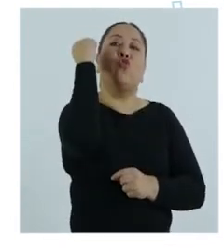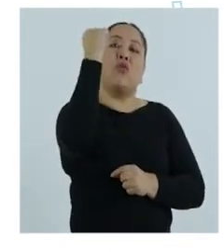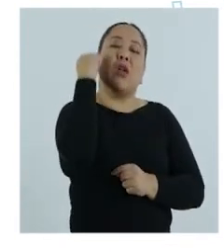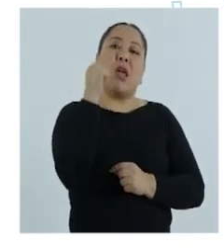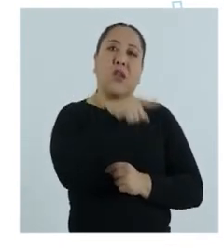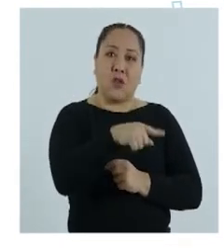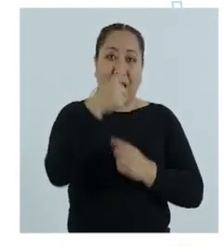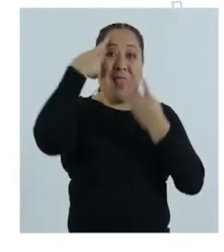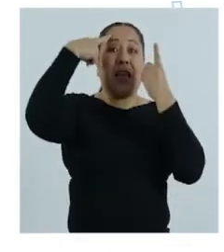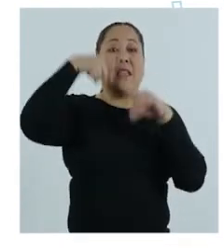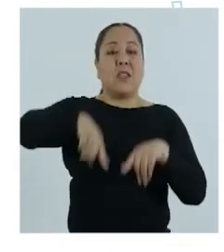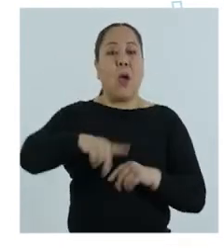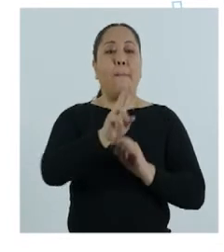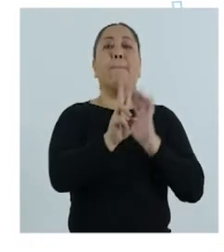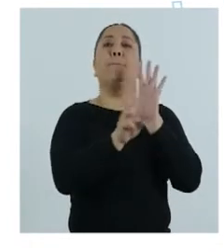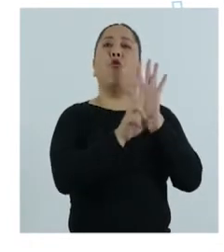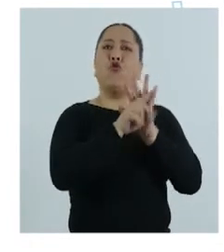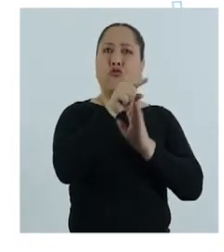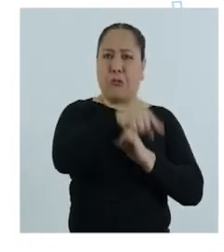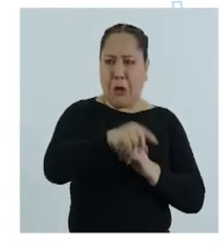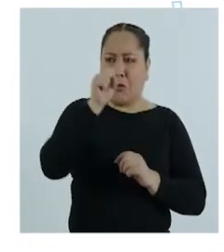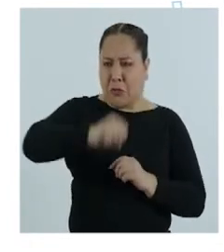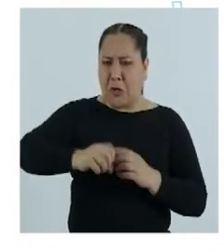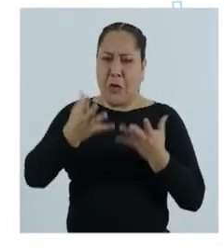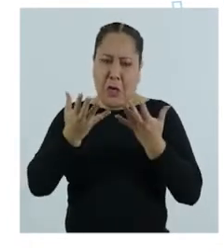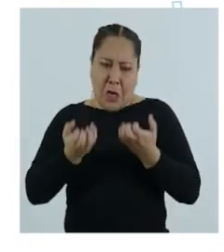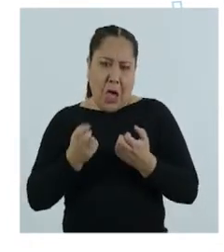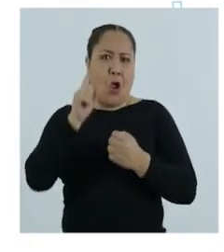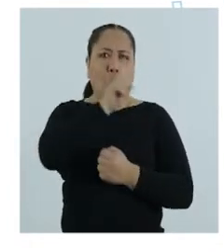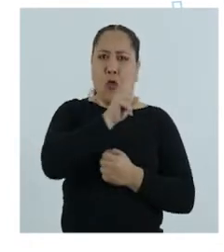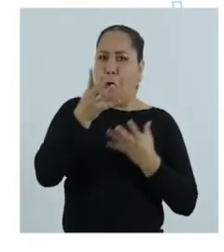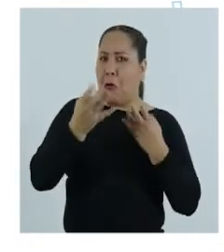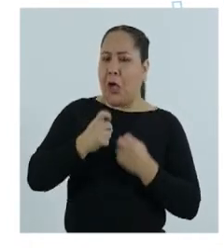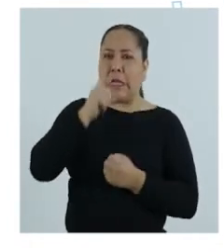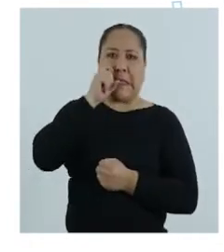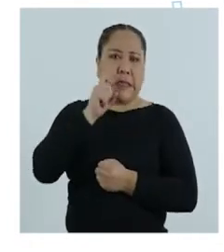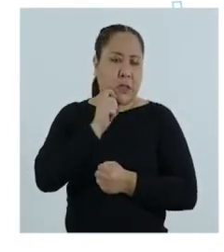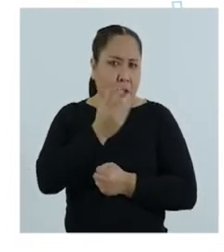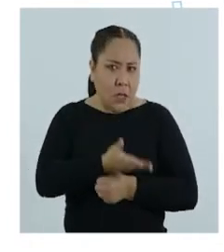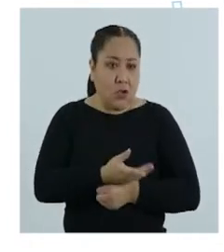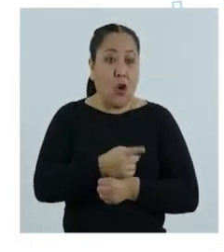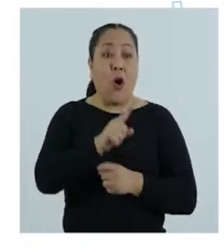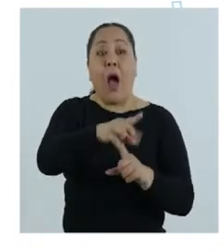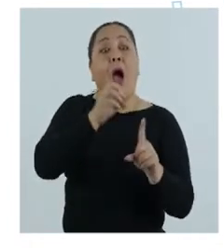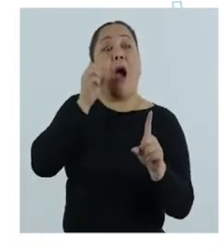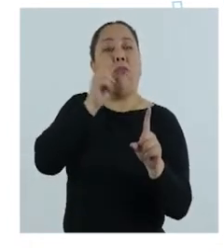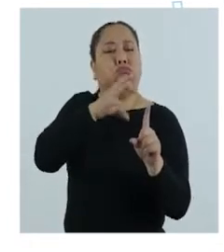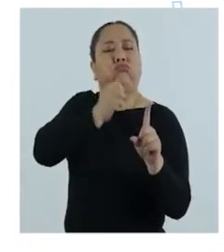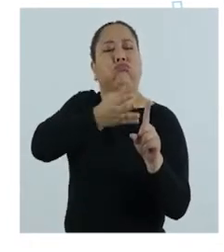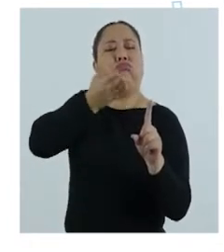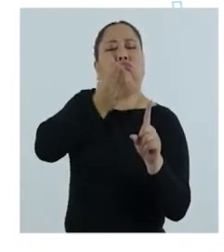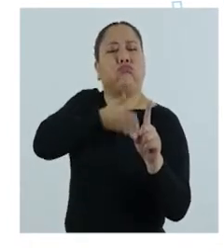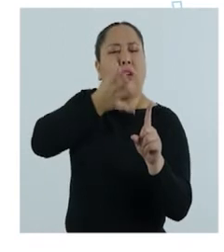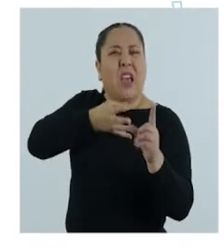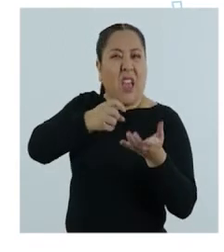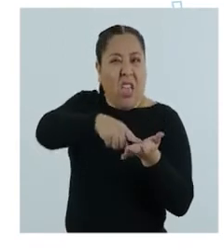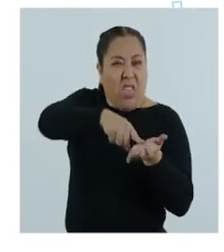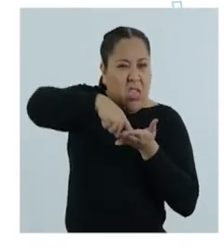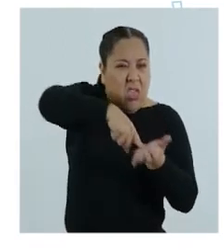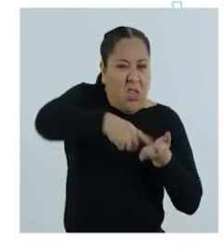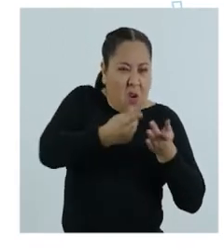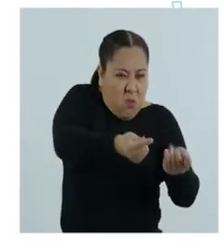las personas a decidir voluntariamente acerca de su vida sexual, a través de amenazas,